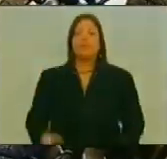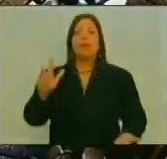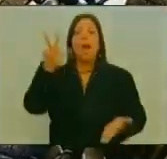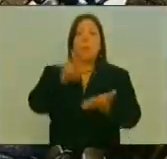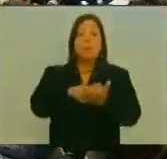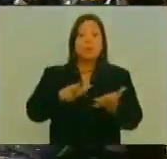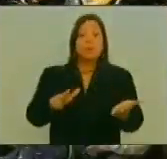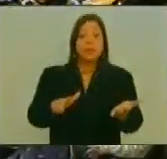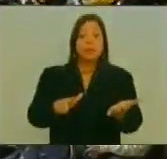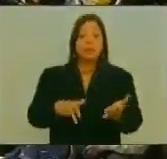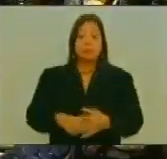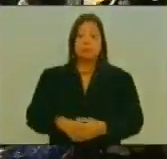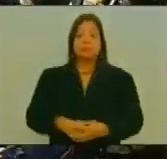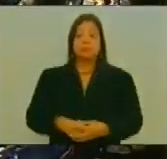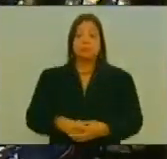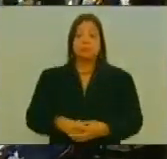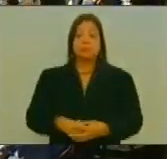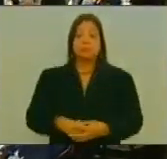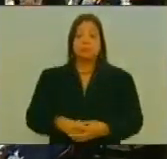Aprobación El Orden Del Día